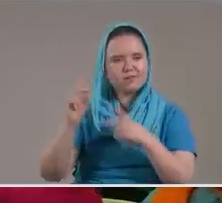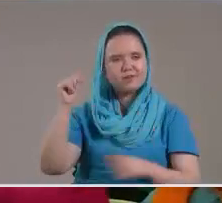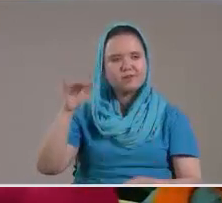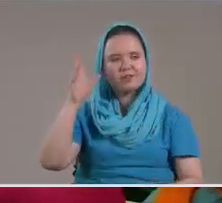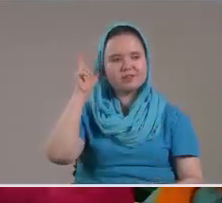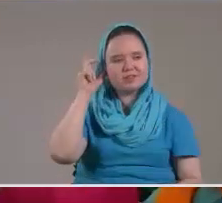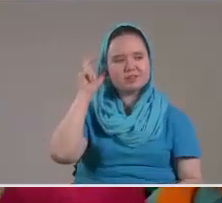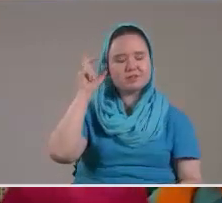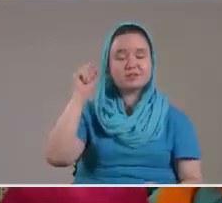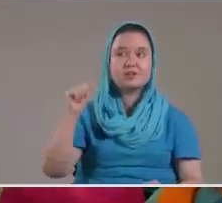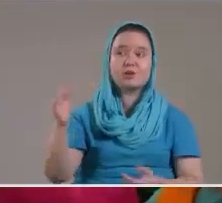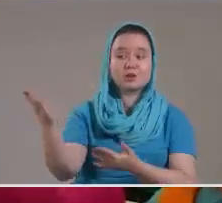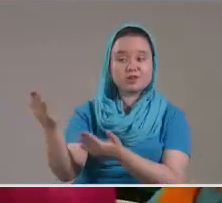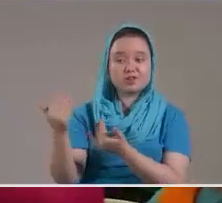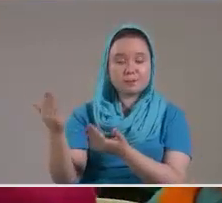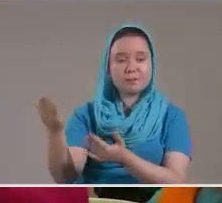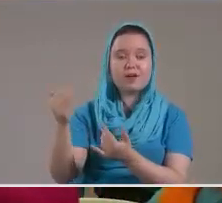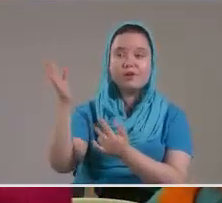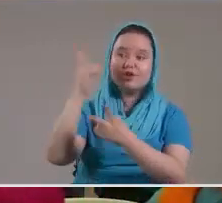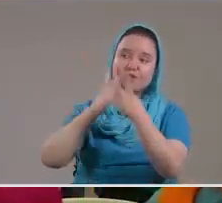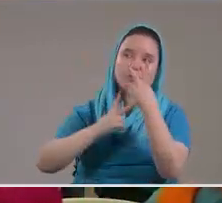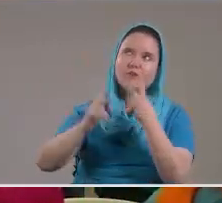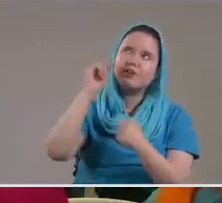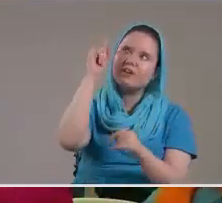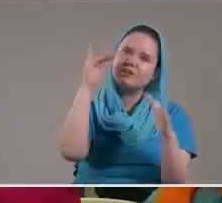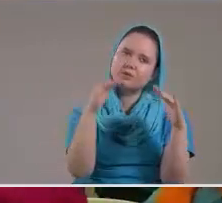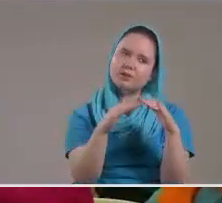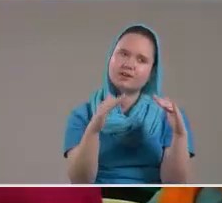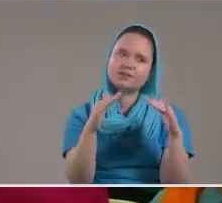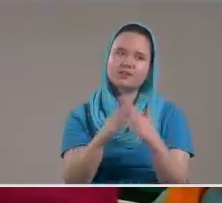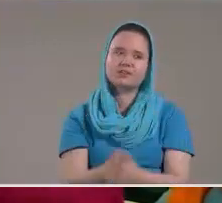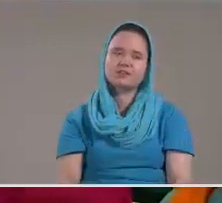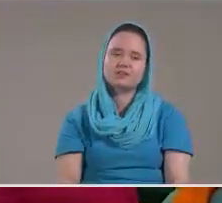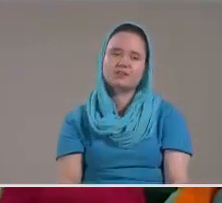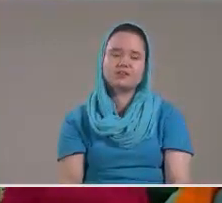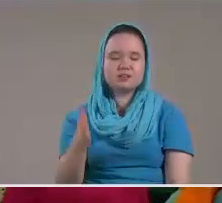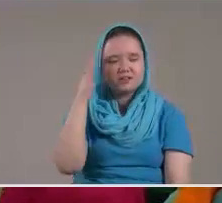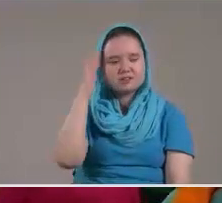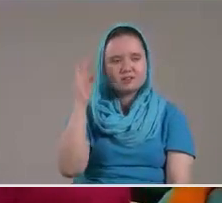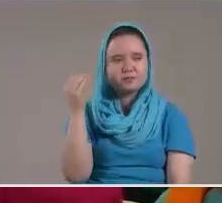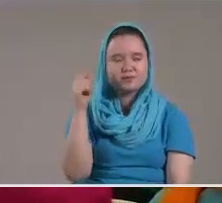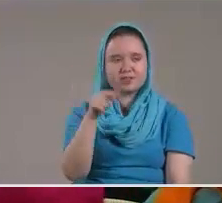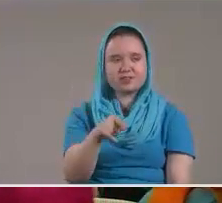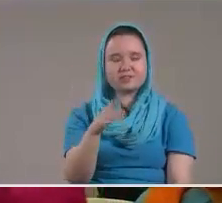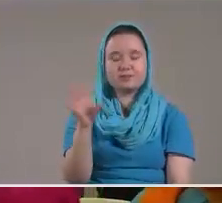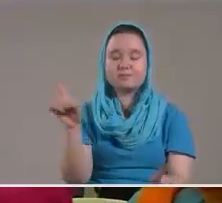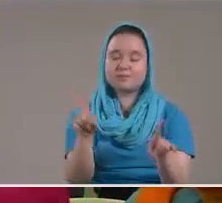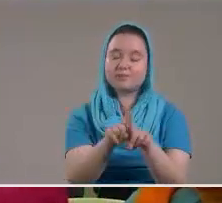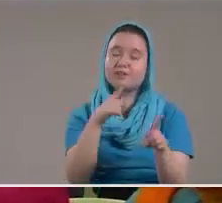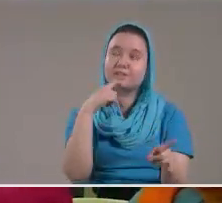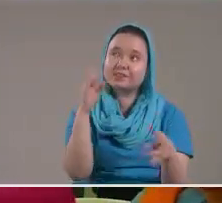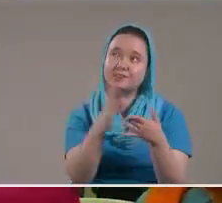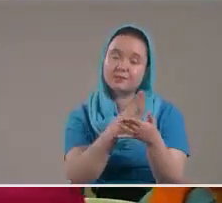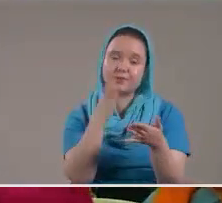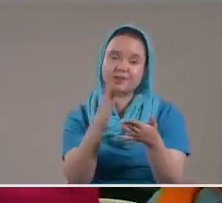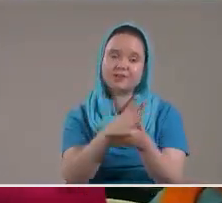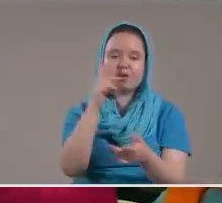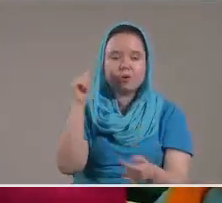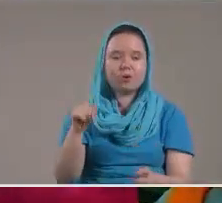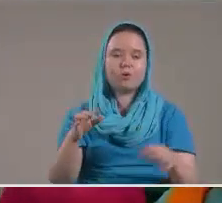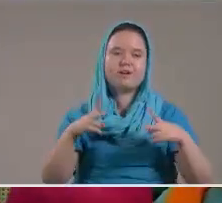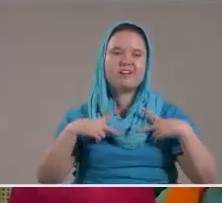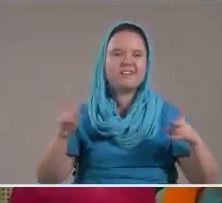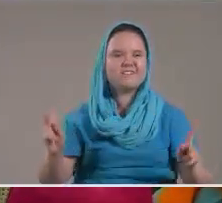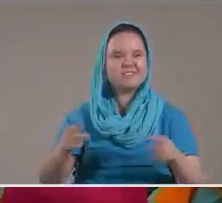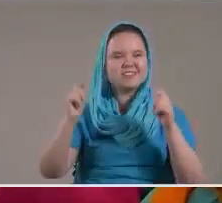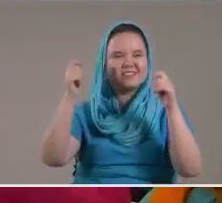escuchado El llamado De volver A tu casa Señor Y sabemos Que así Como lo dice Tu palabra Hoy hay